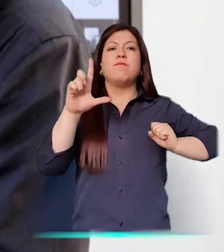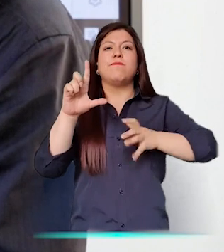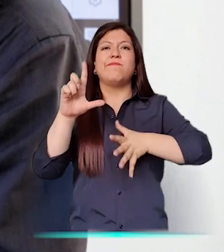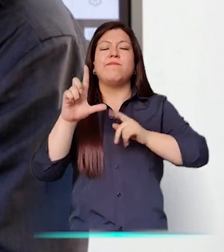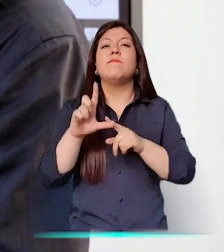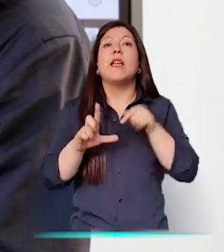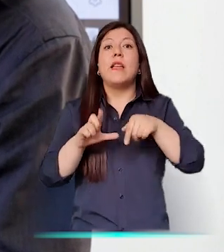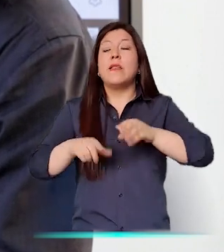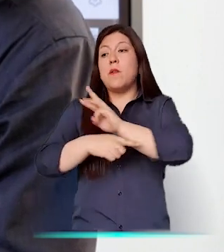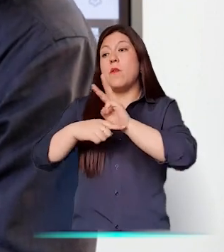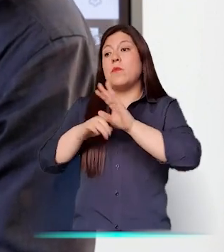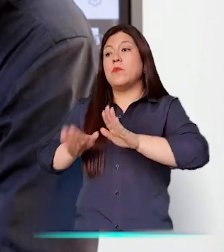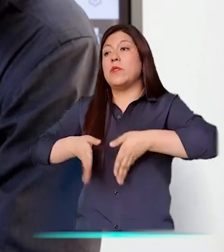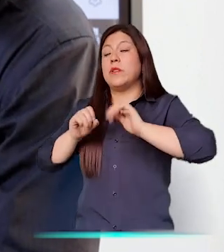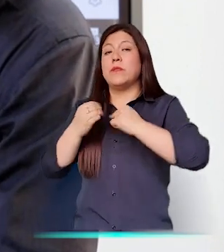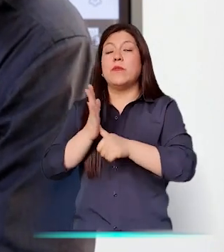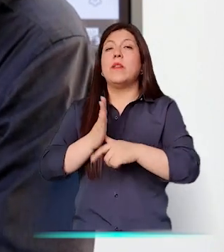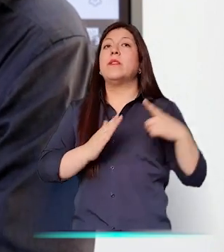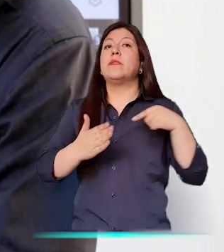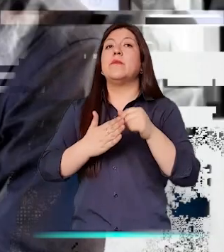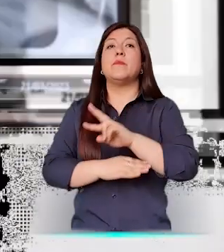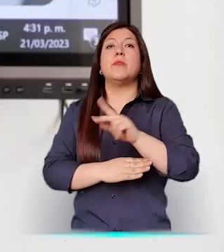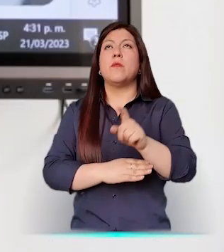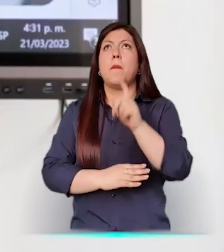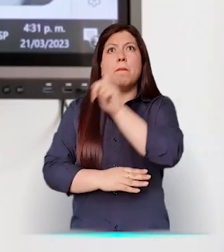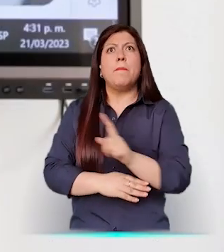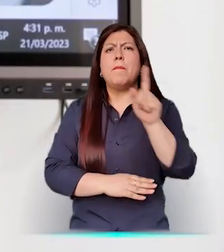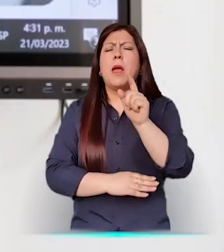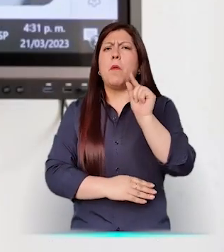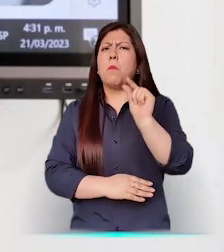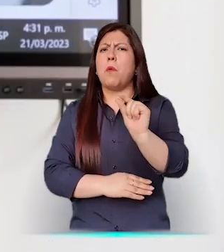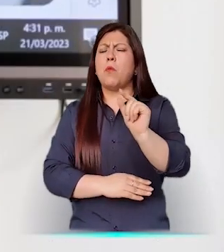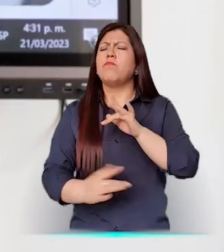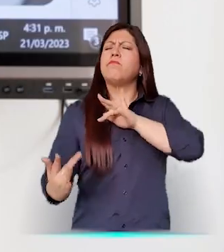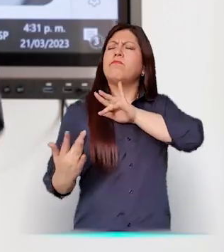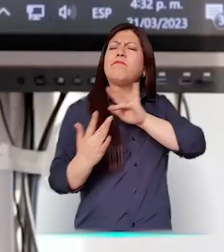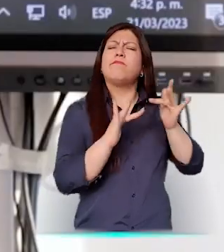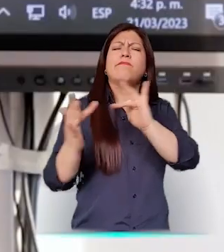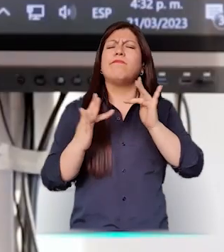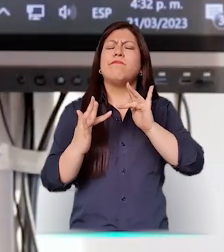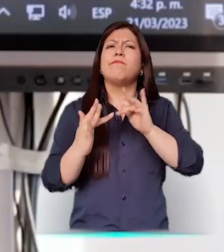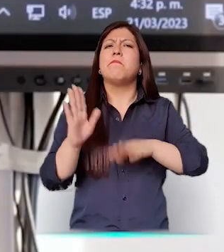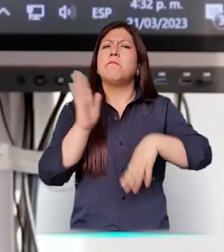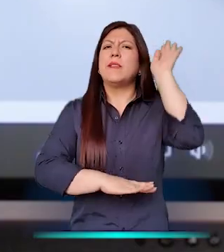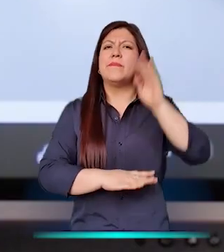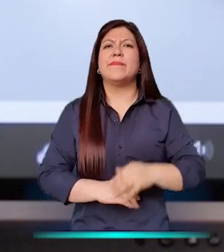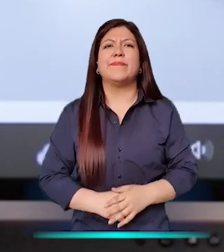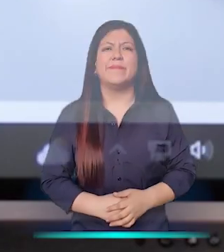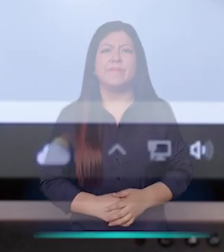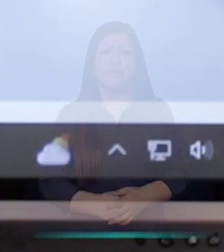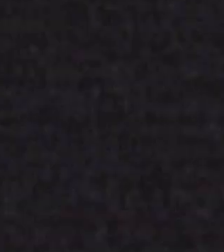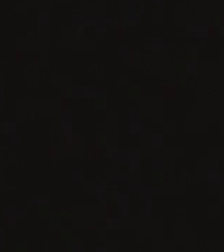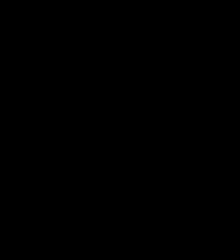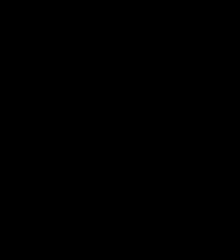más información? Se la dejamos aquí en la descripción del video. Esta es la página de la Registraduría del Siglo XXI. Menos clics para estar más